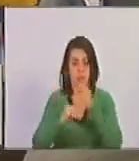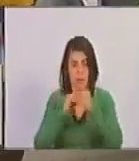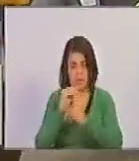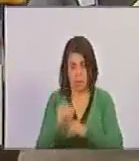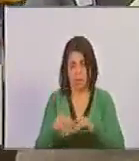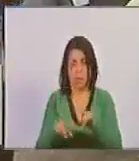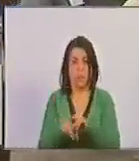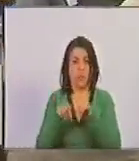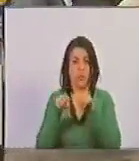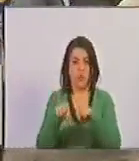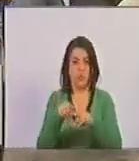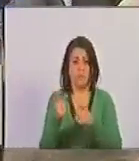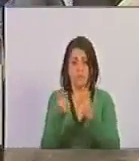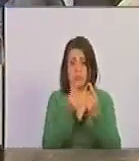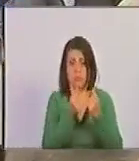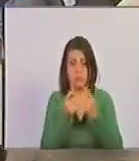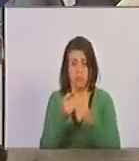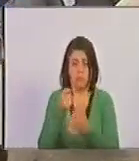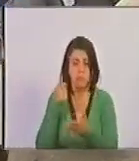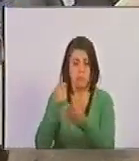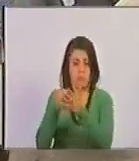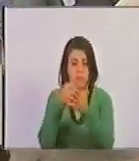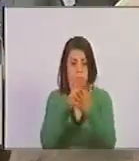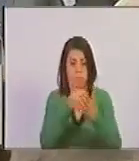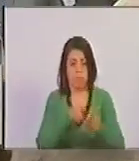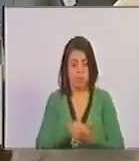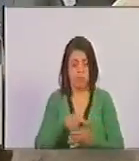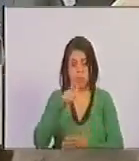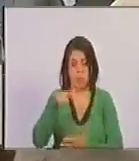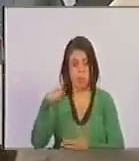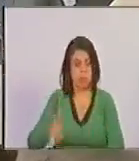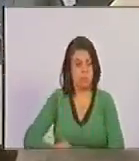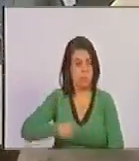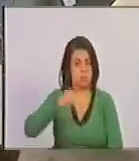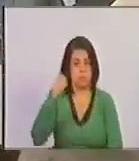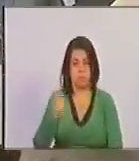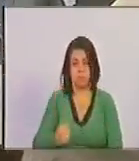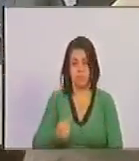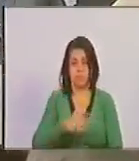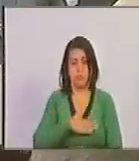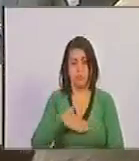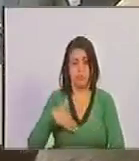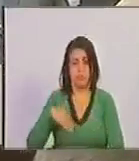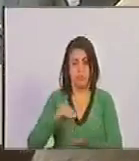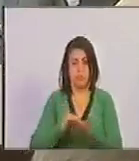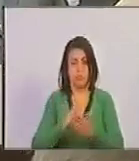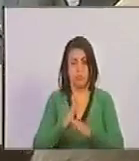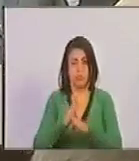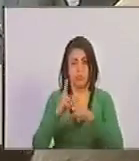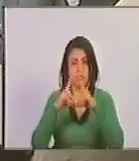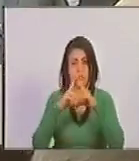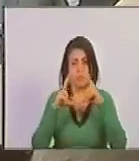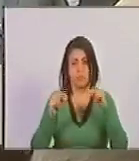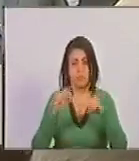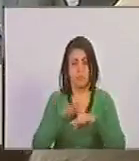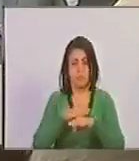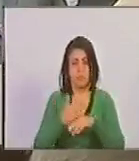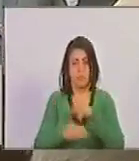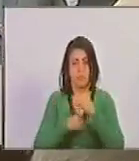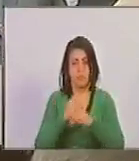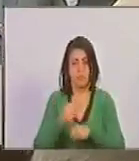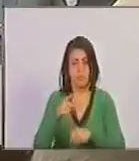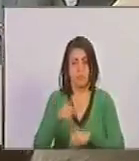financiando a los lacayos, financiando a través de la contra nicaragüense para